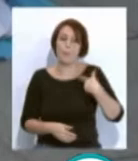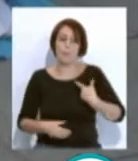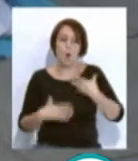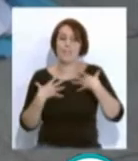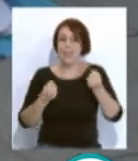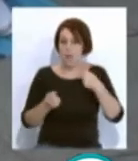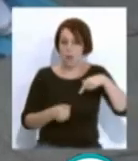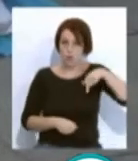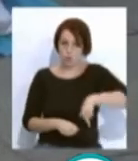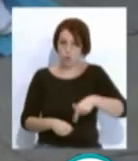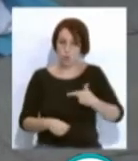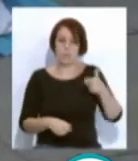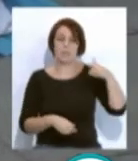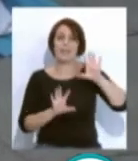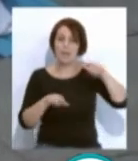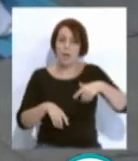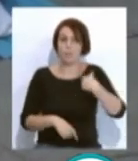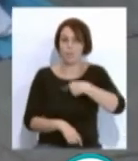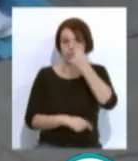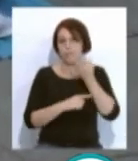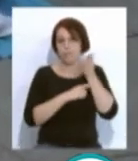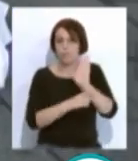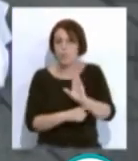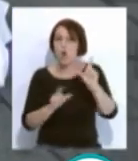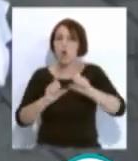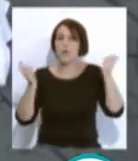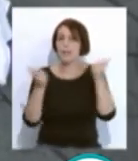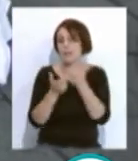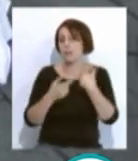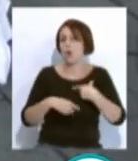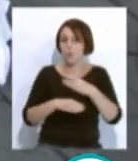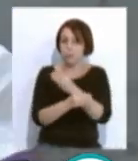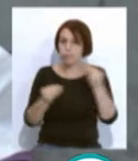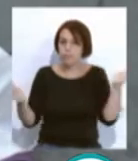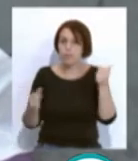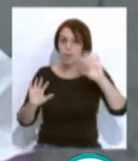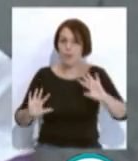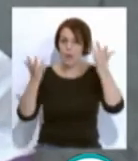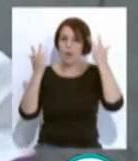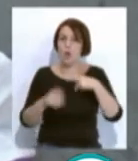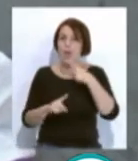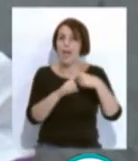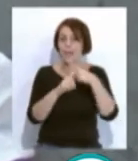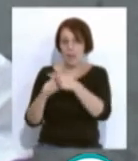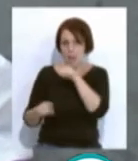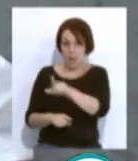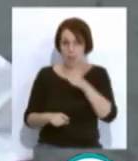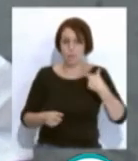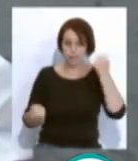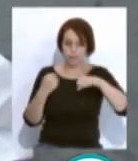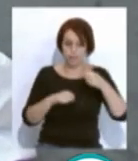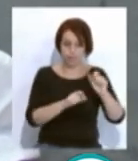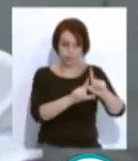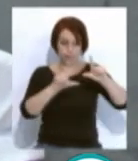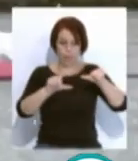gaditanas representantes del colectivo Extinction Rebellion XR, una protesta que se escenificaba de esta forma para